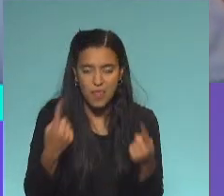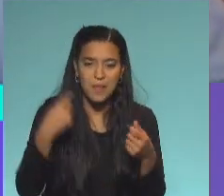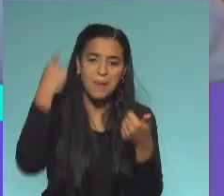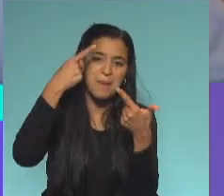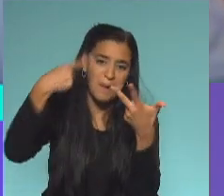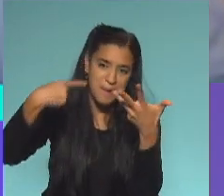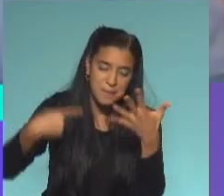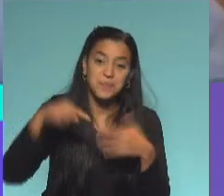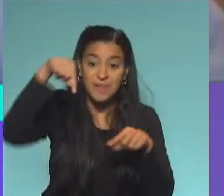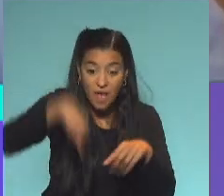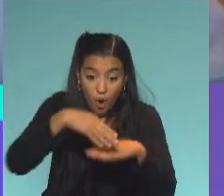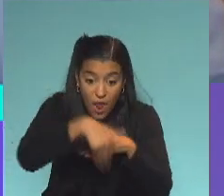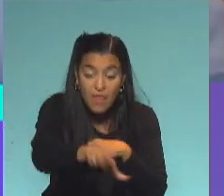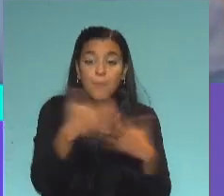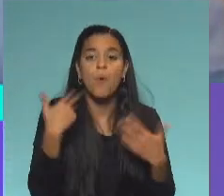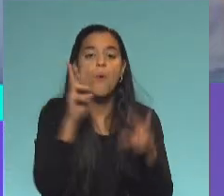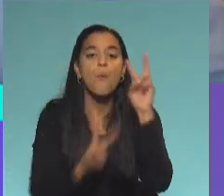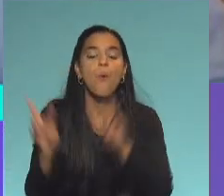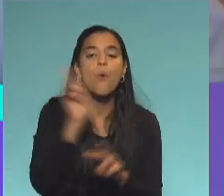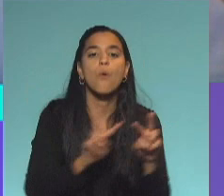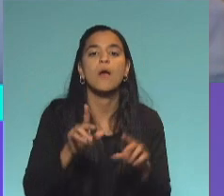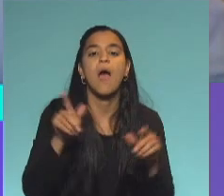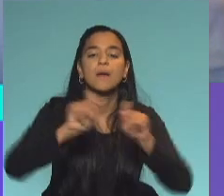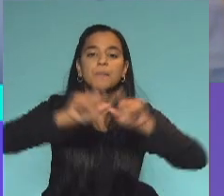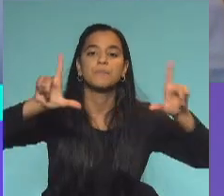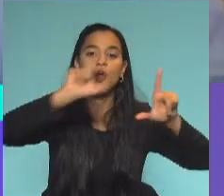que a partir de ahora los podés buscar en la plataforma Contar gratis.